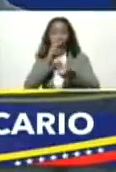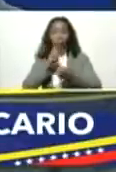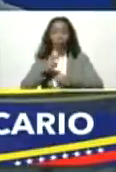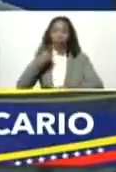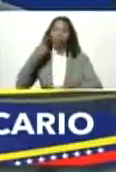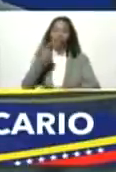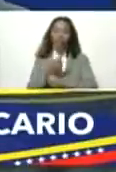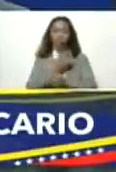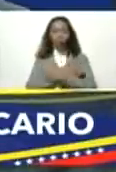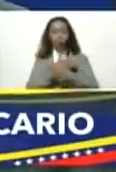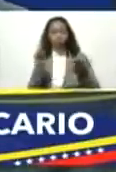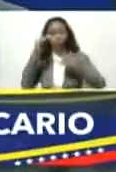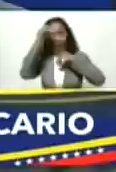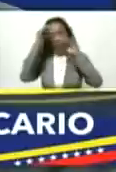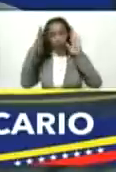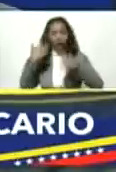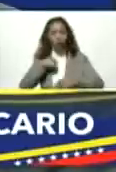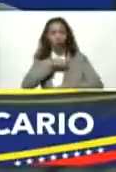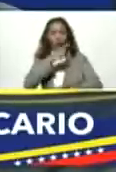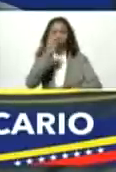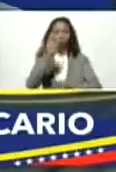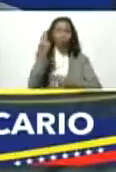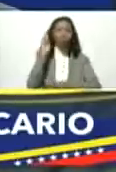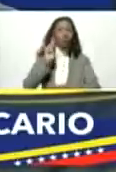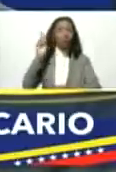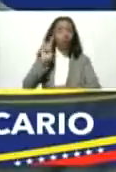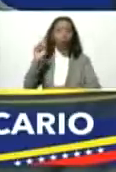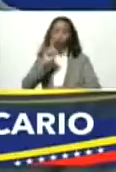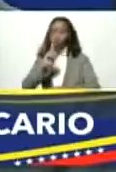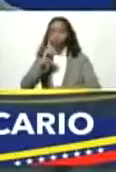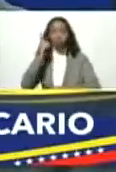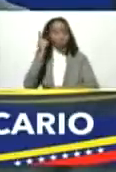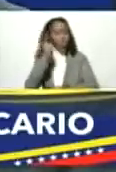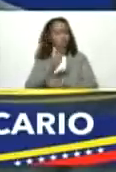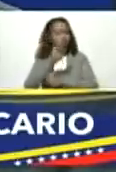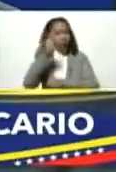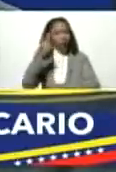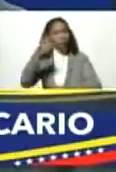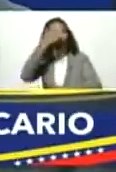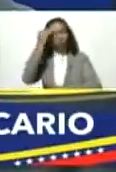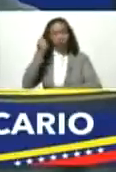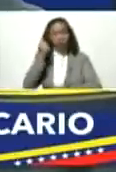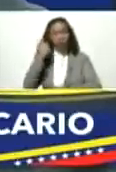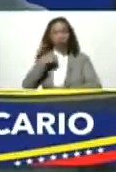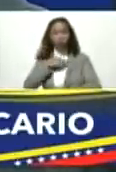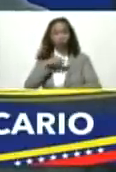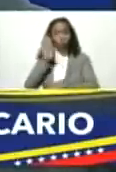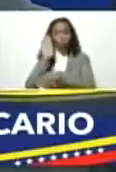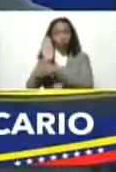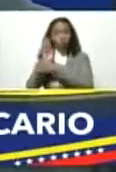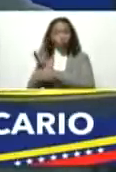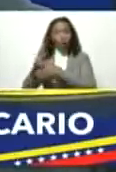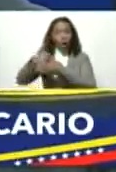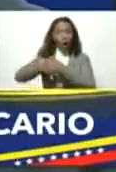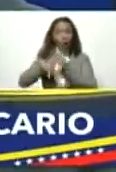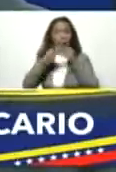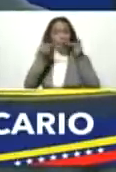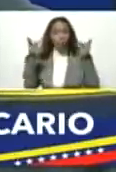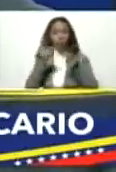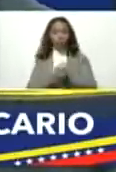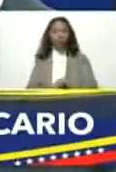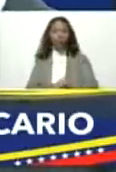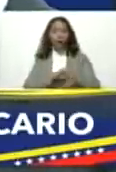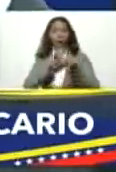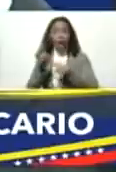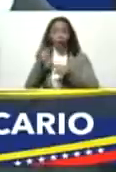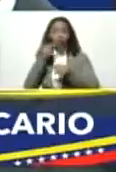servir y atender a nuestros clientes ya que no debemos olvidar que somos guardianes y administradores del ahorro público eso